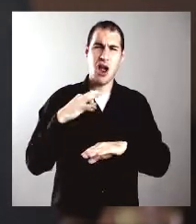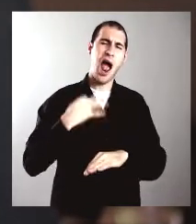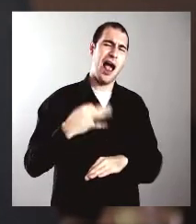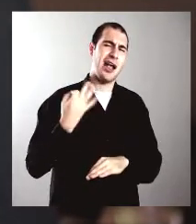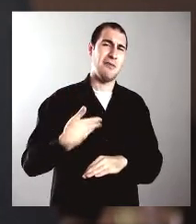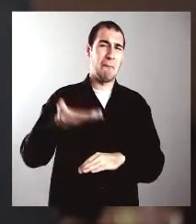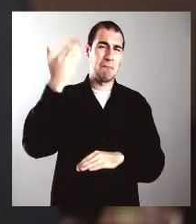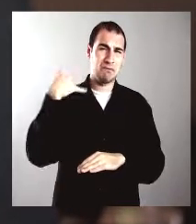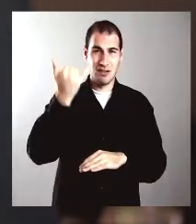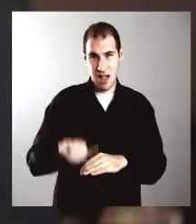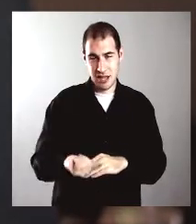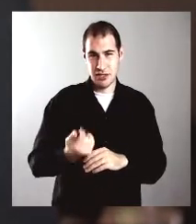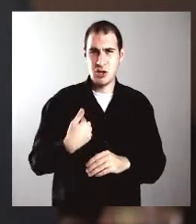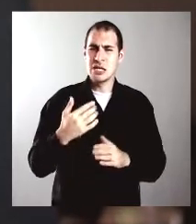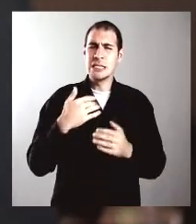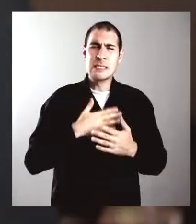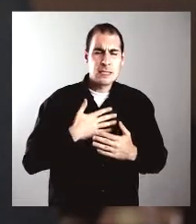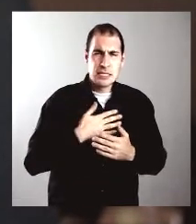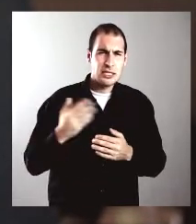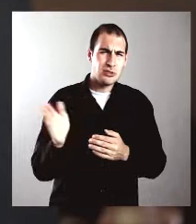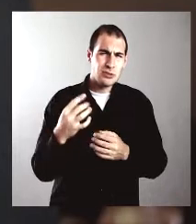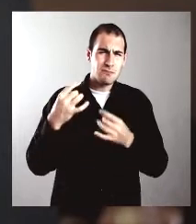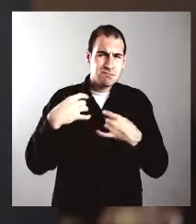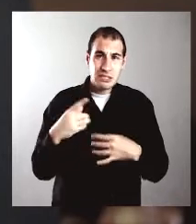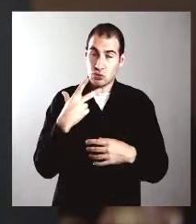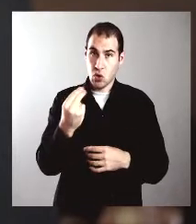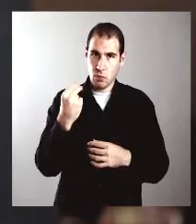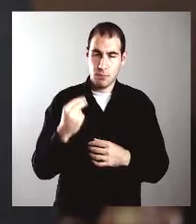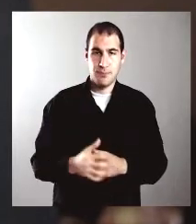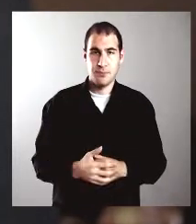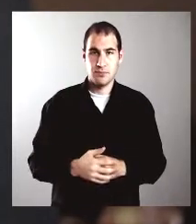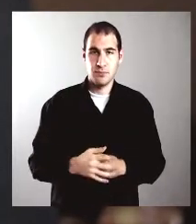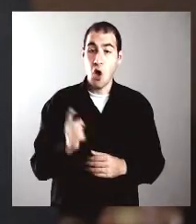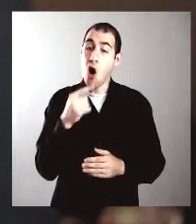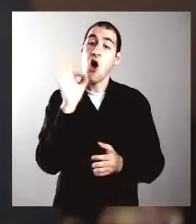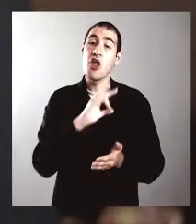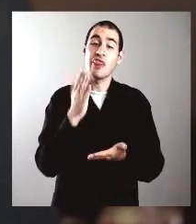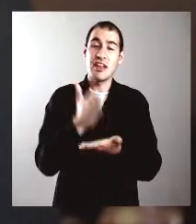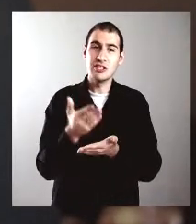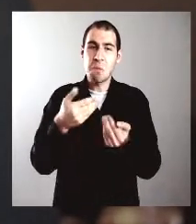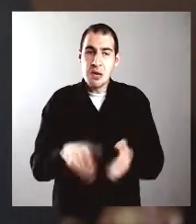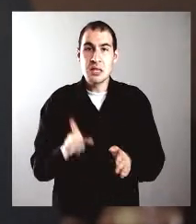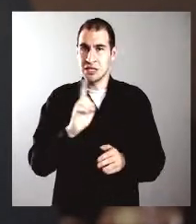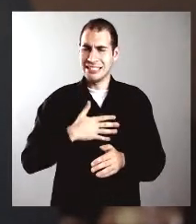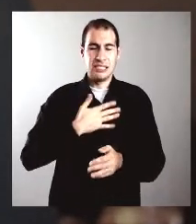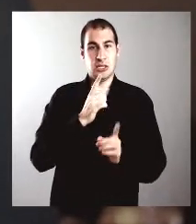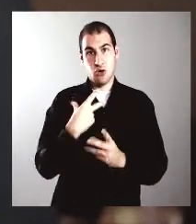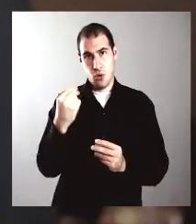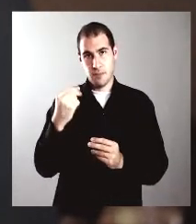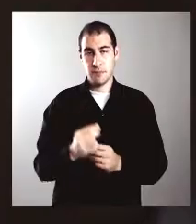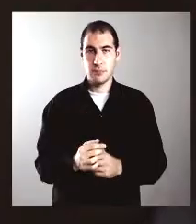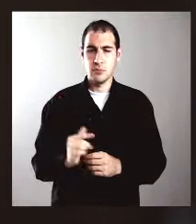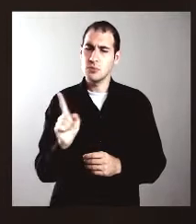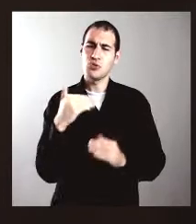años de universidad y yo nunca me sentí con ninguna pérdida de derechos, ninguna diferencia con respecto a